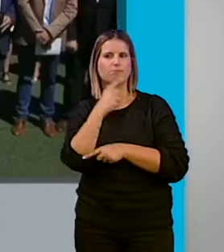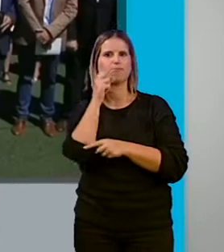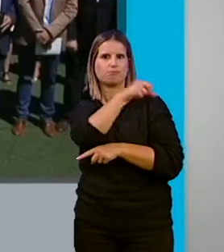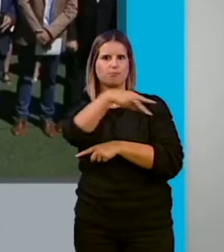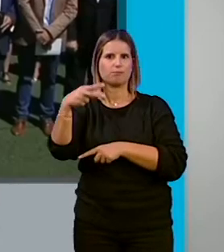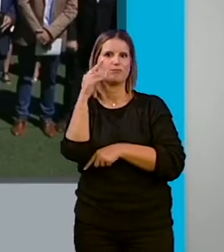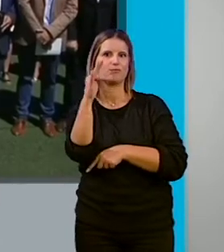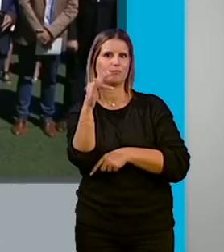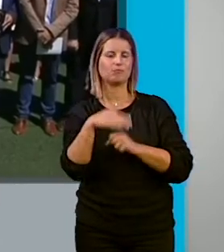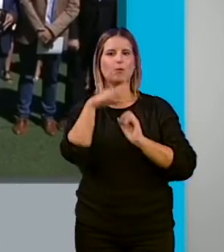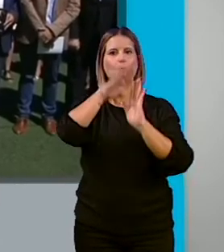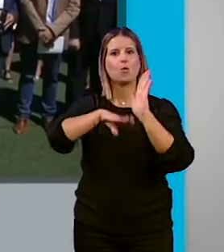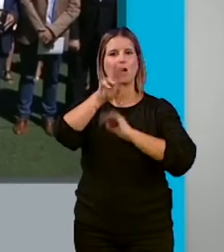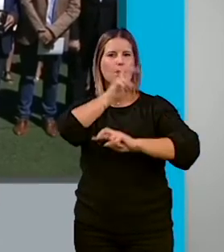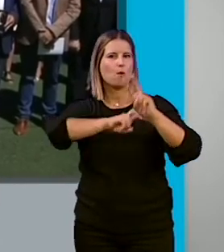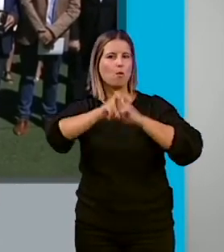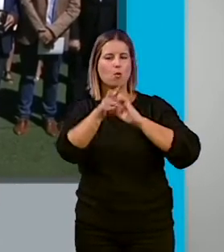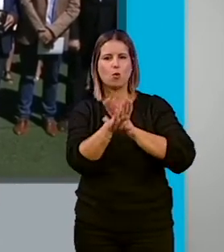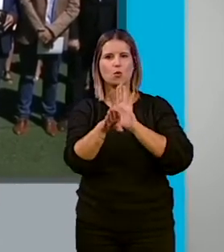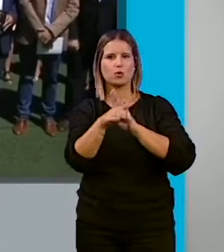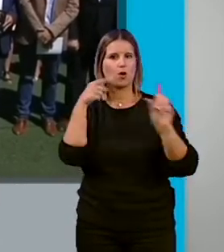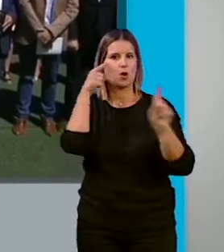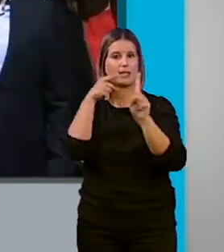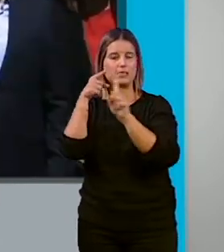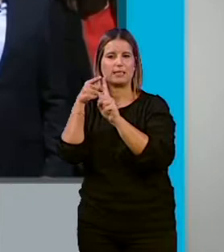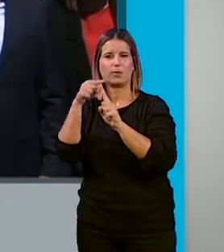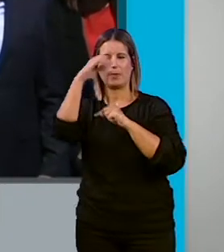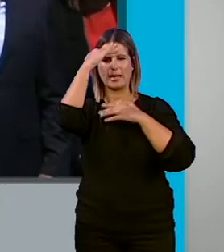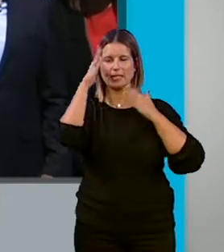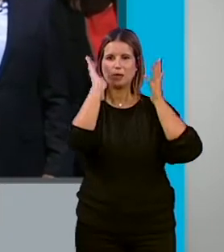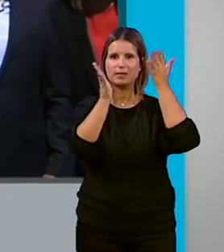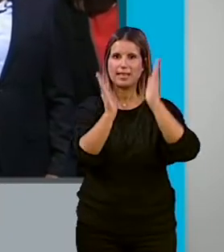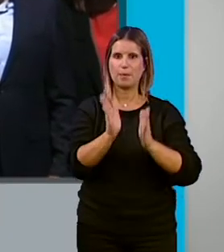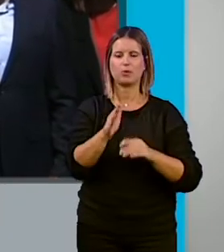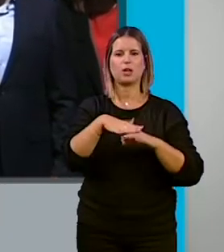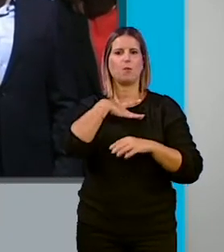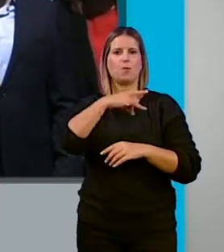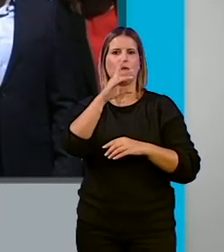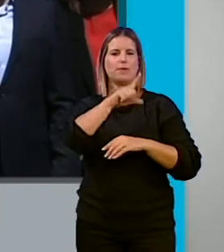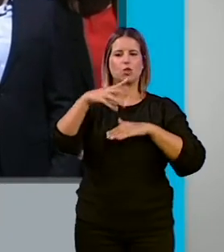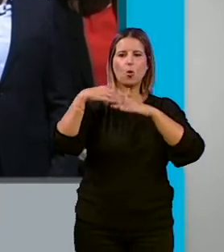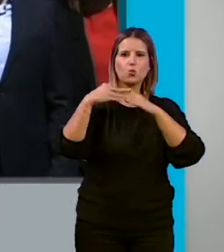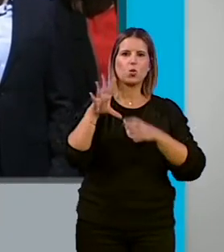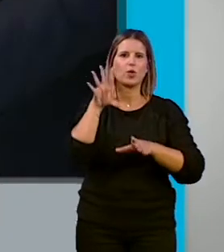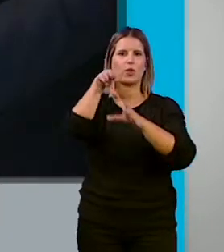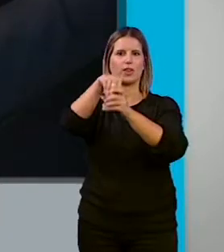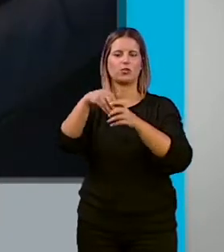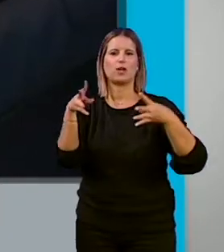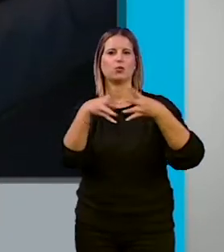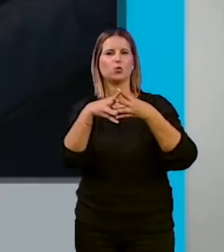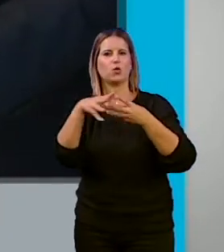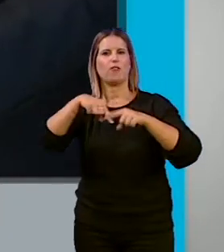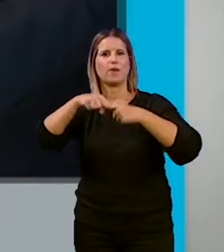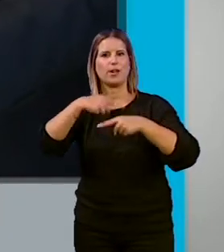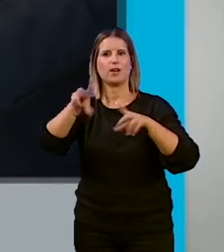resultados. El programa busca la consecución de los objetivos terapéuticos y permite que las personas usuarias estén integradas en sus estructuras familiares,